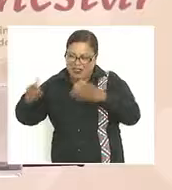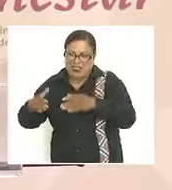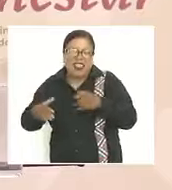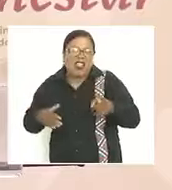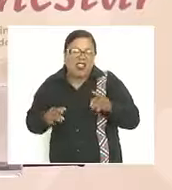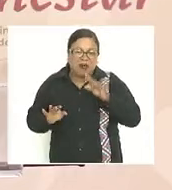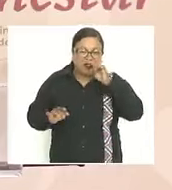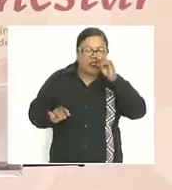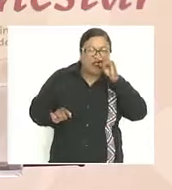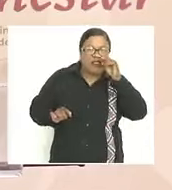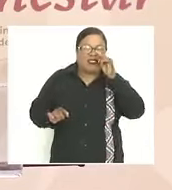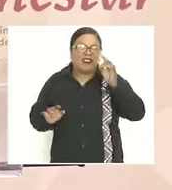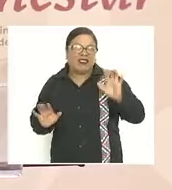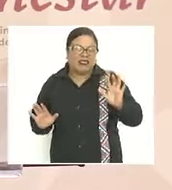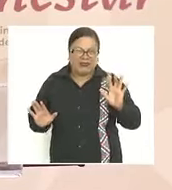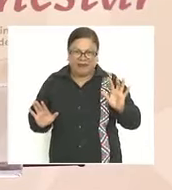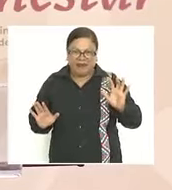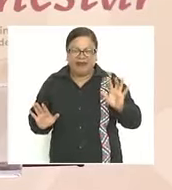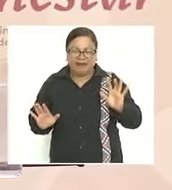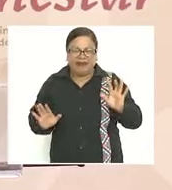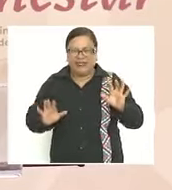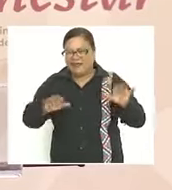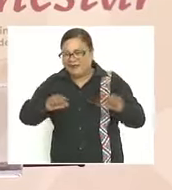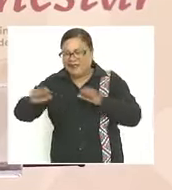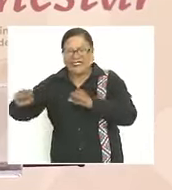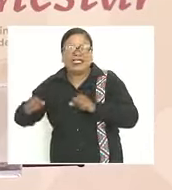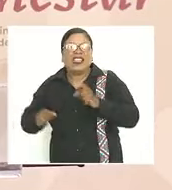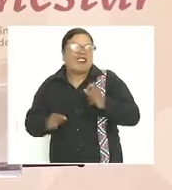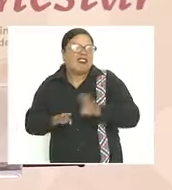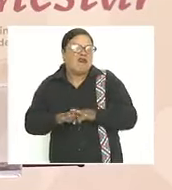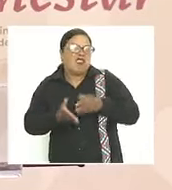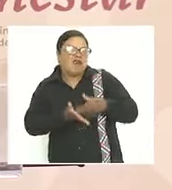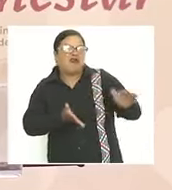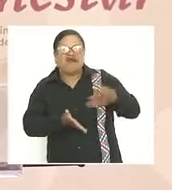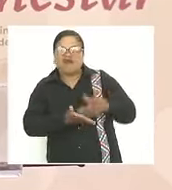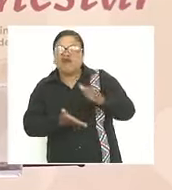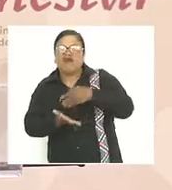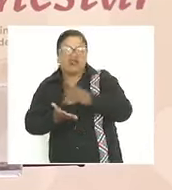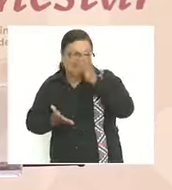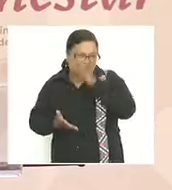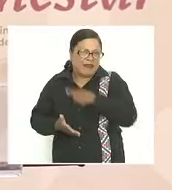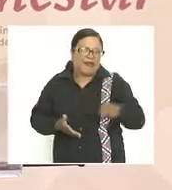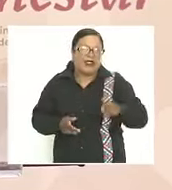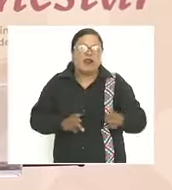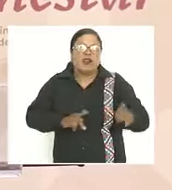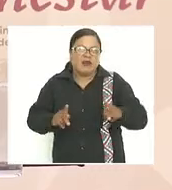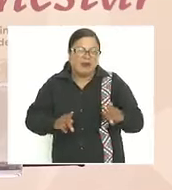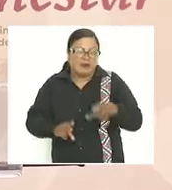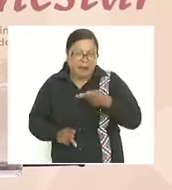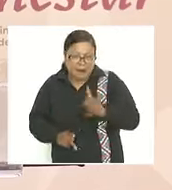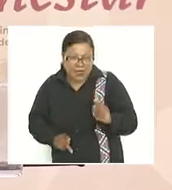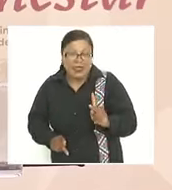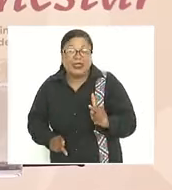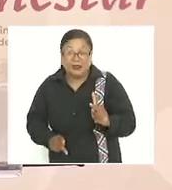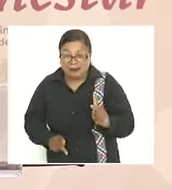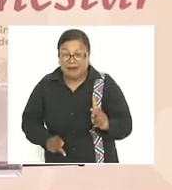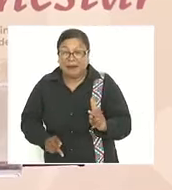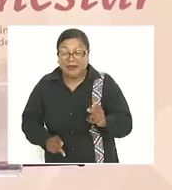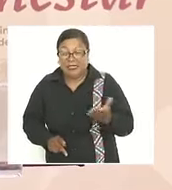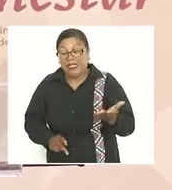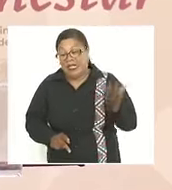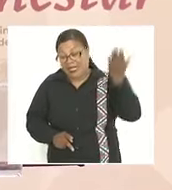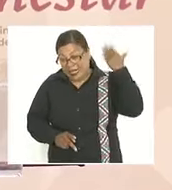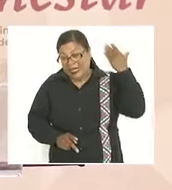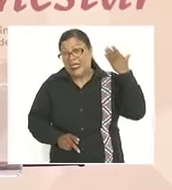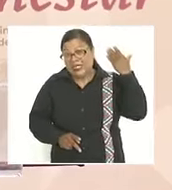fifí y entonces empezó a despreciar al pueblo pero en sus cosas